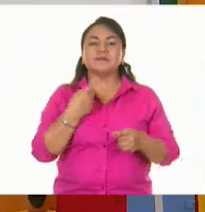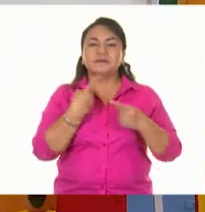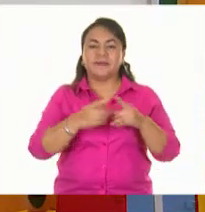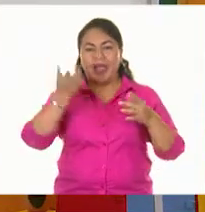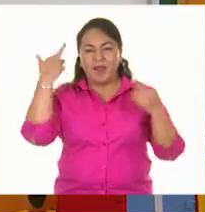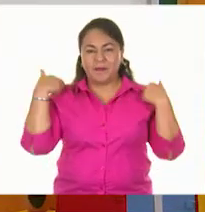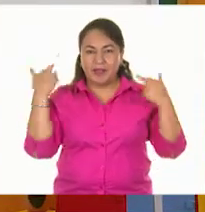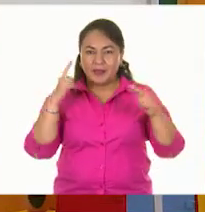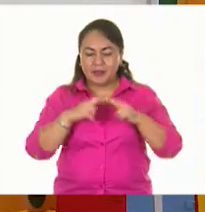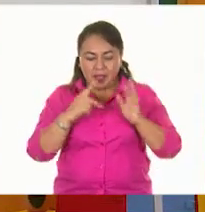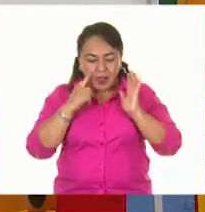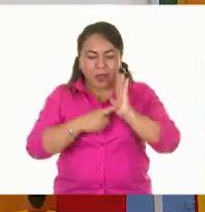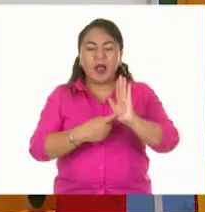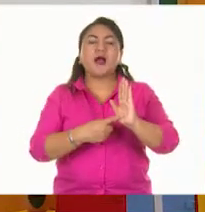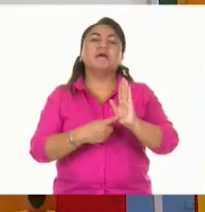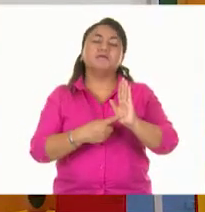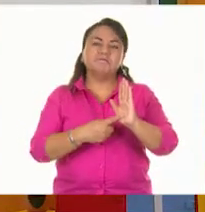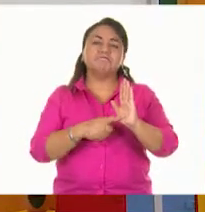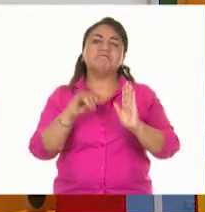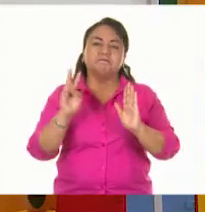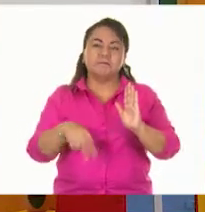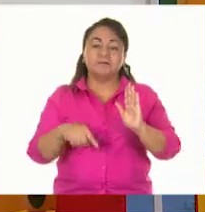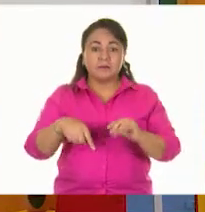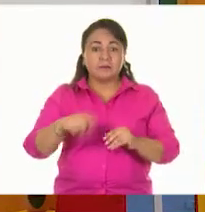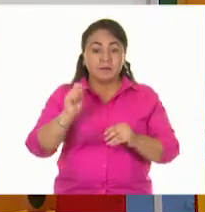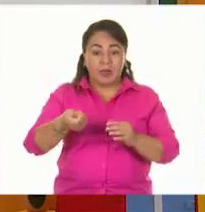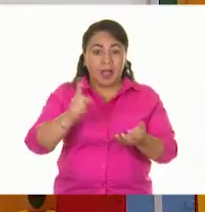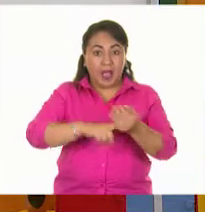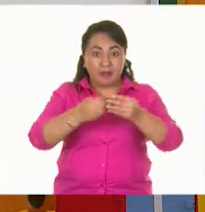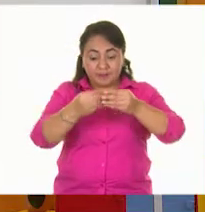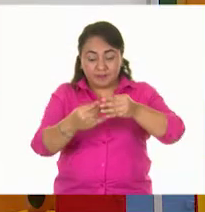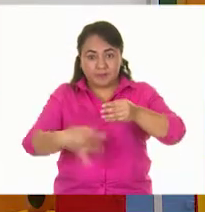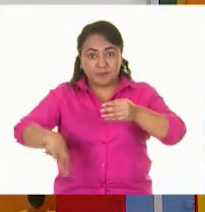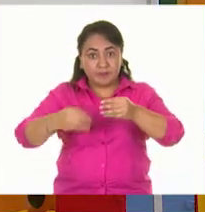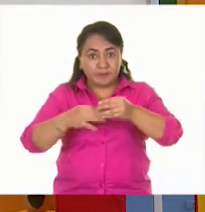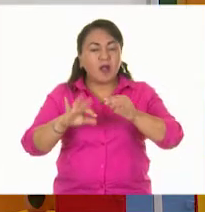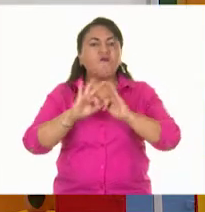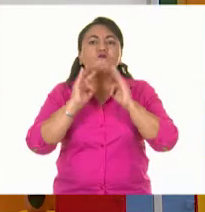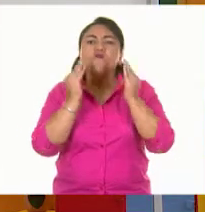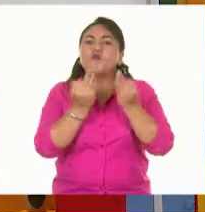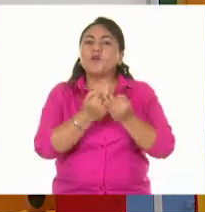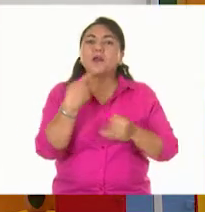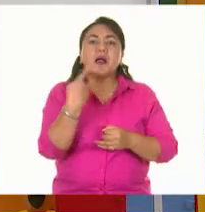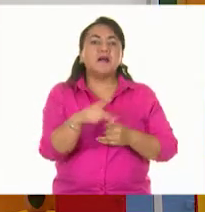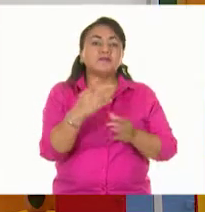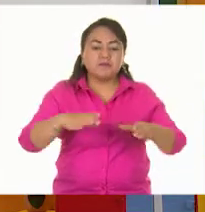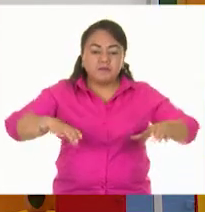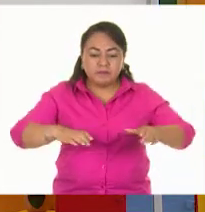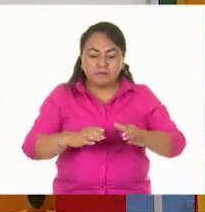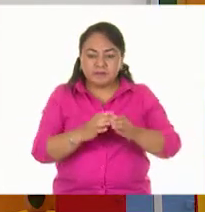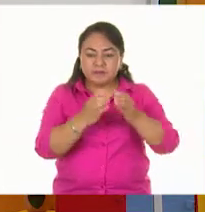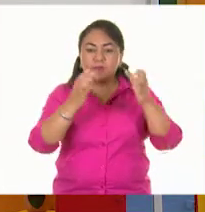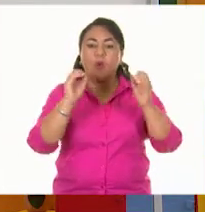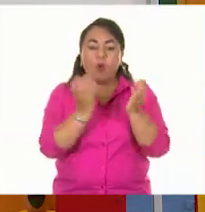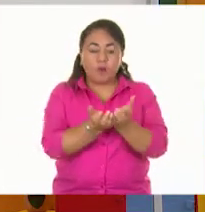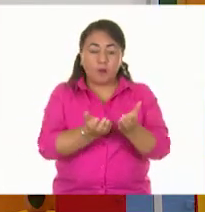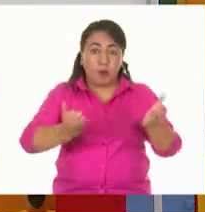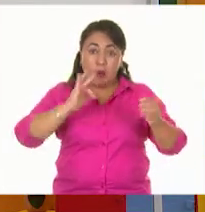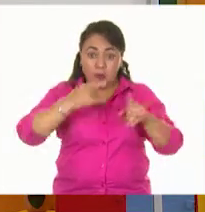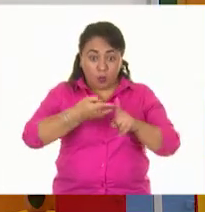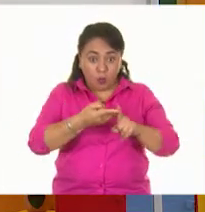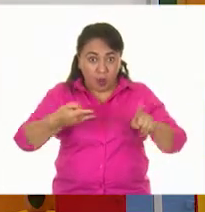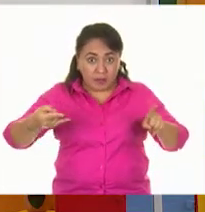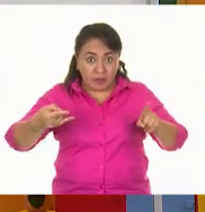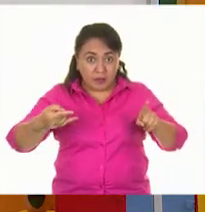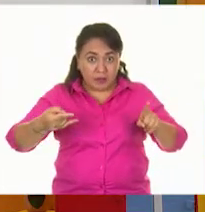la maestra Abril y comprobaron que los líquidos van a adquirir la forma del recipiente. Si el recipiente es cuadrado,